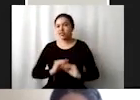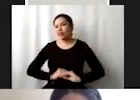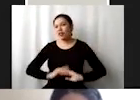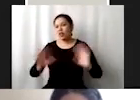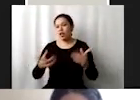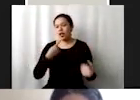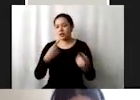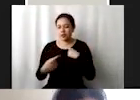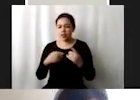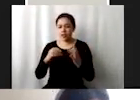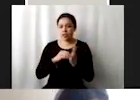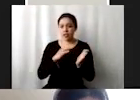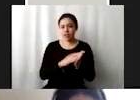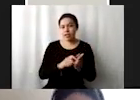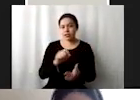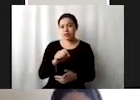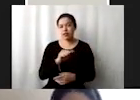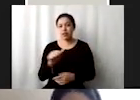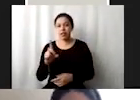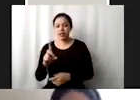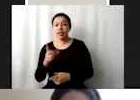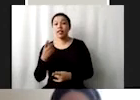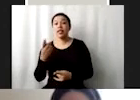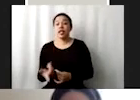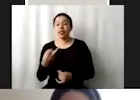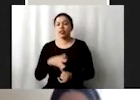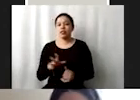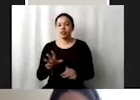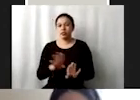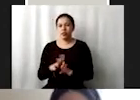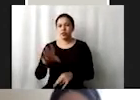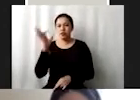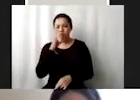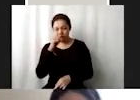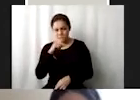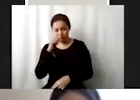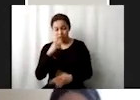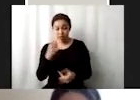agenda 2030 perdería gran credibilidad si se presentaban datos